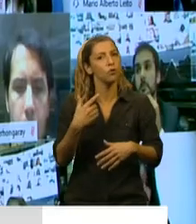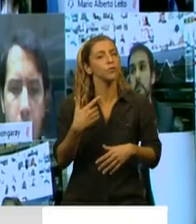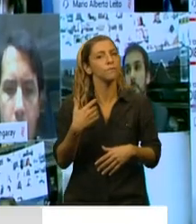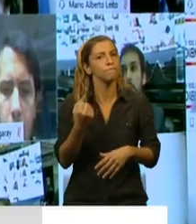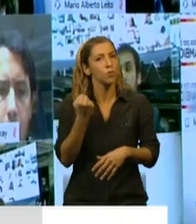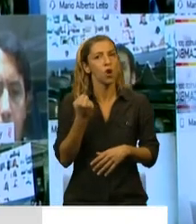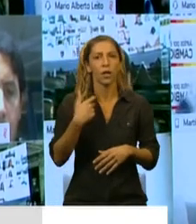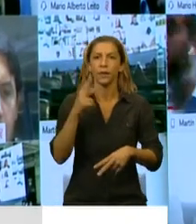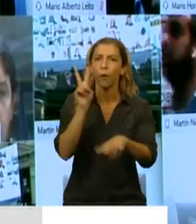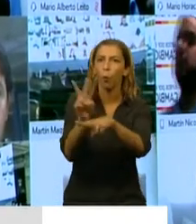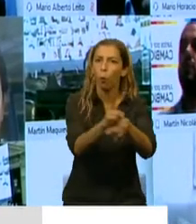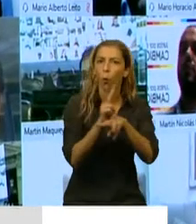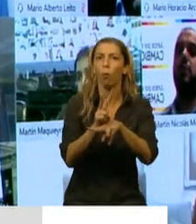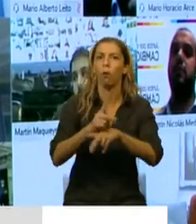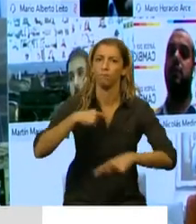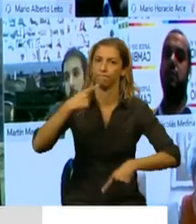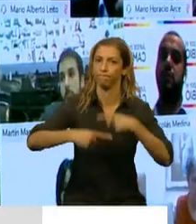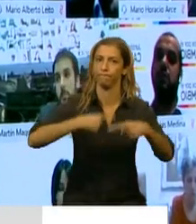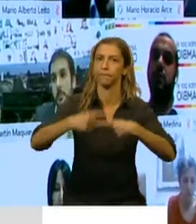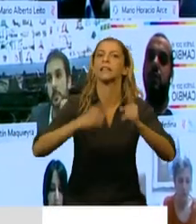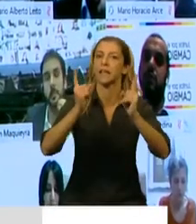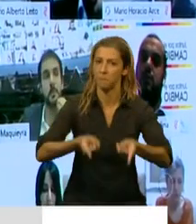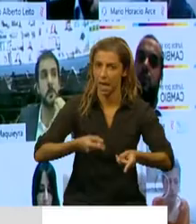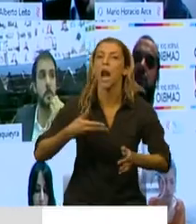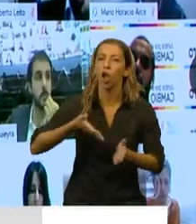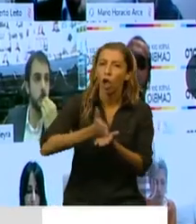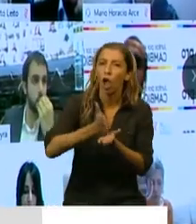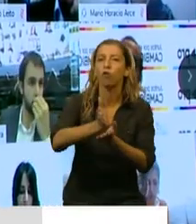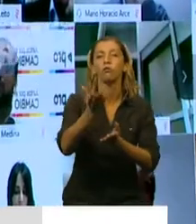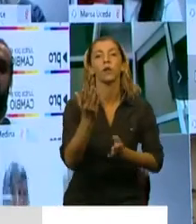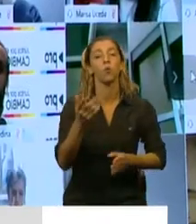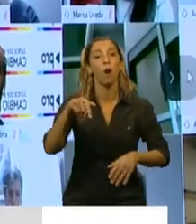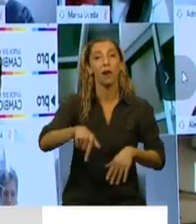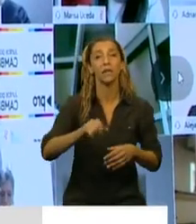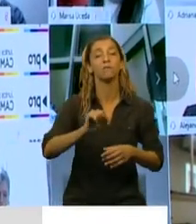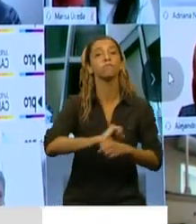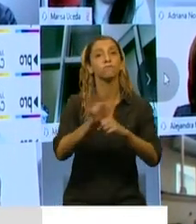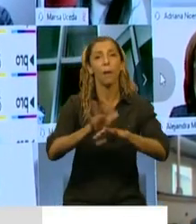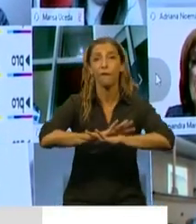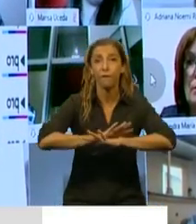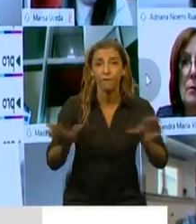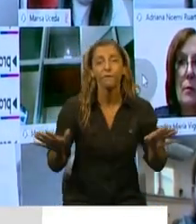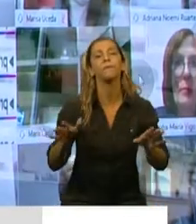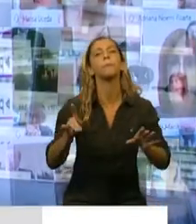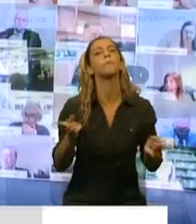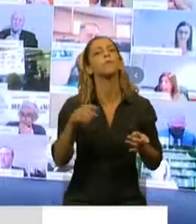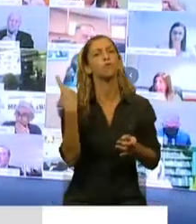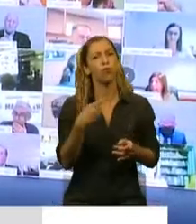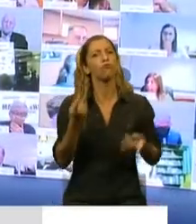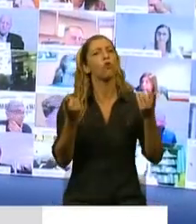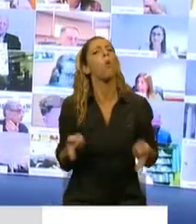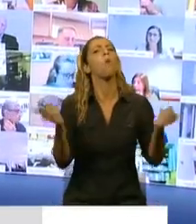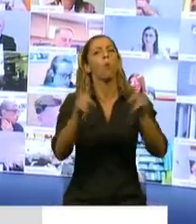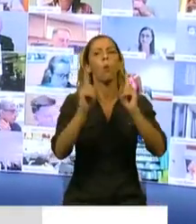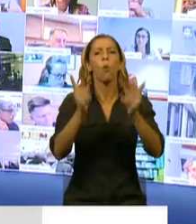Cuando la pandemia pase, volveremos a la plenitud de las actividades de la vida pública con barbijos y